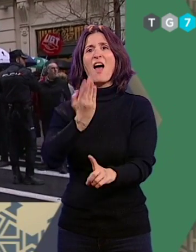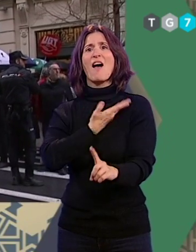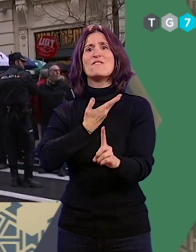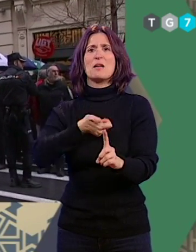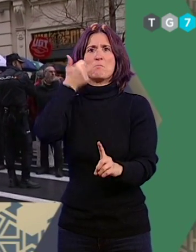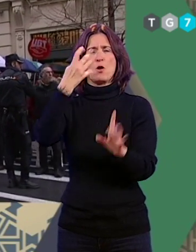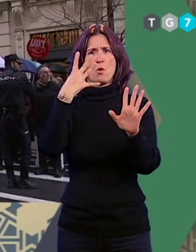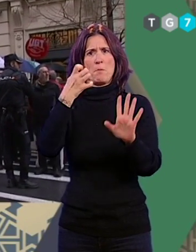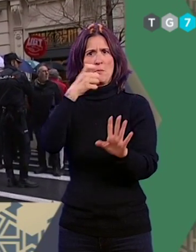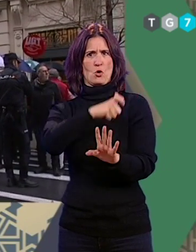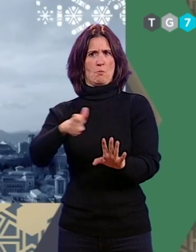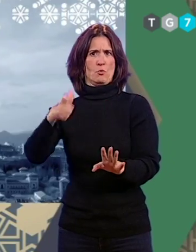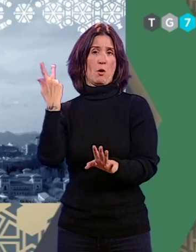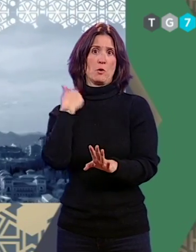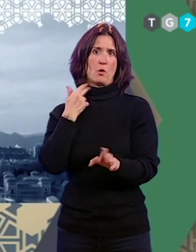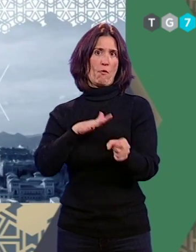de pensionistas.